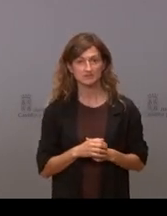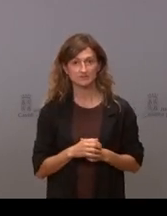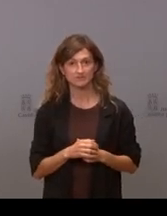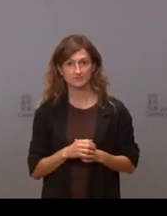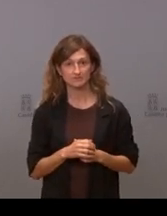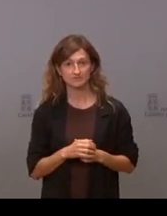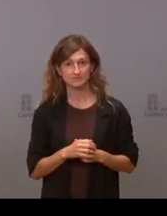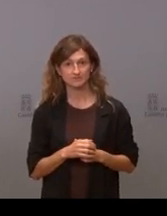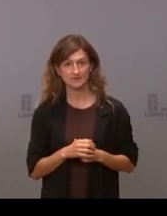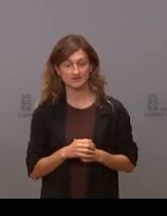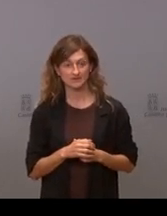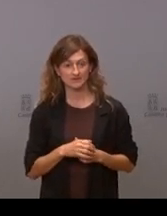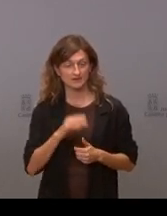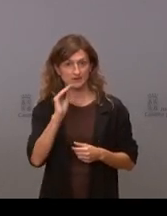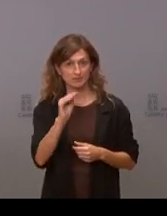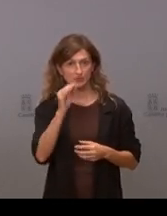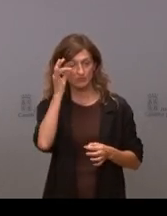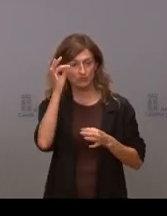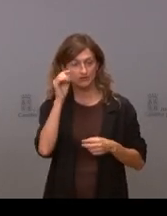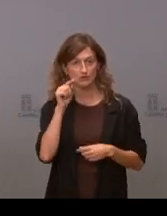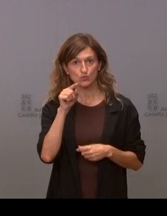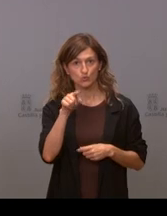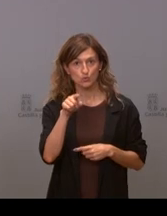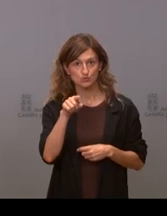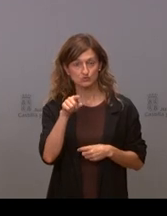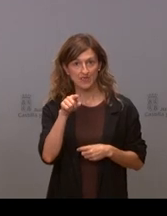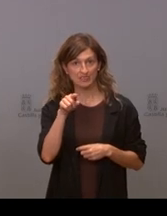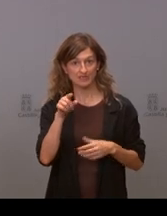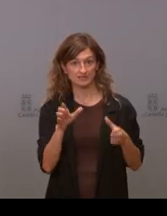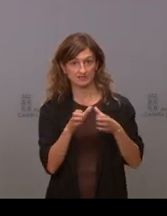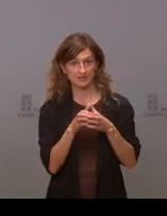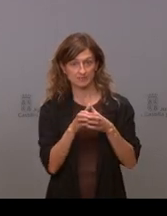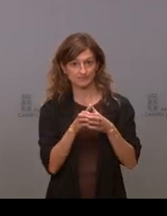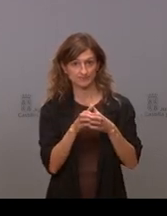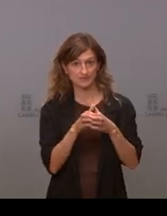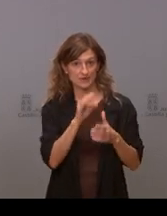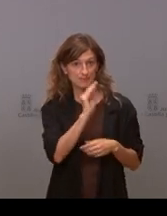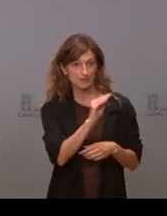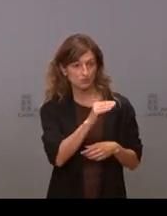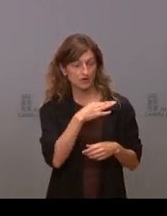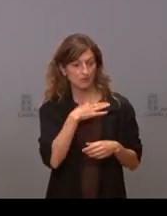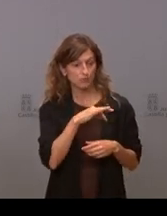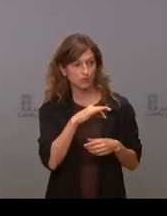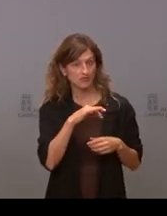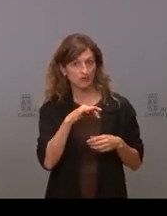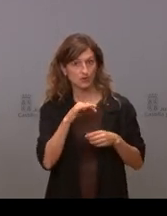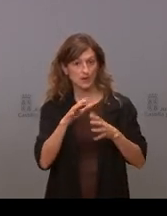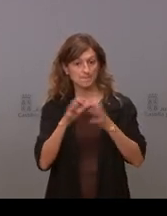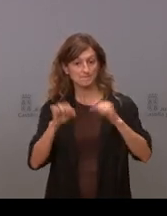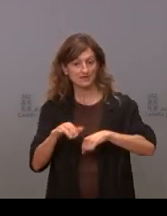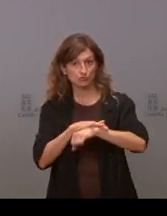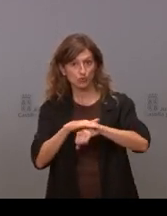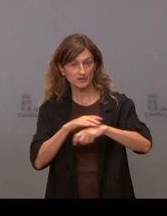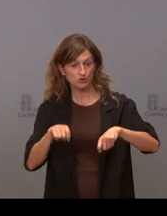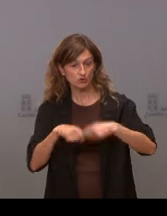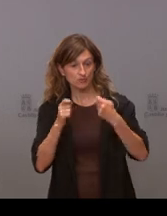la pregunta más concisa todavía si usted llamó a la provincial de su partido para preguntarle si podía romper el pacto de gobierno en el gobierno de la